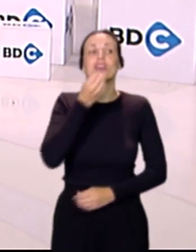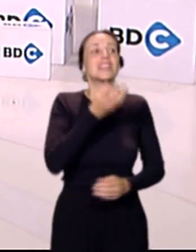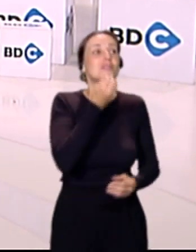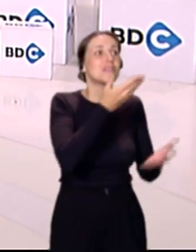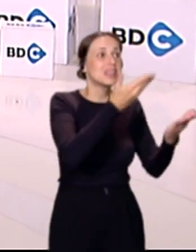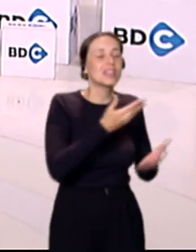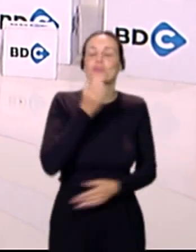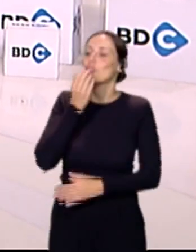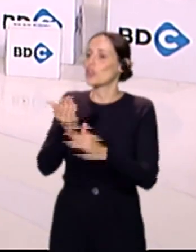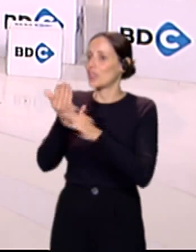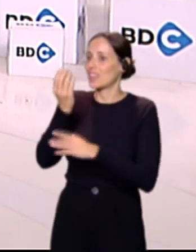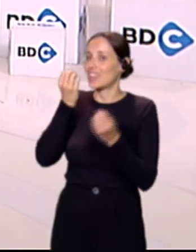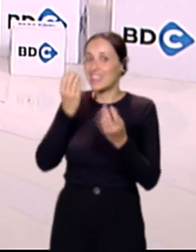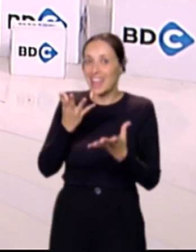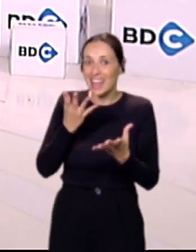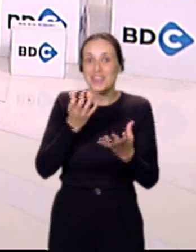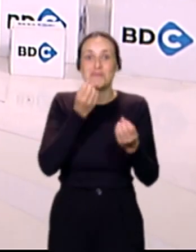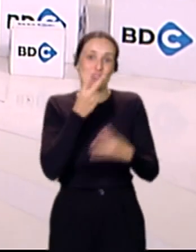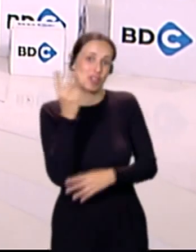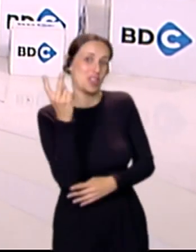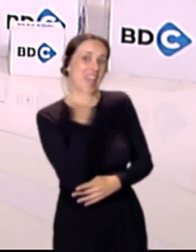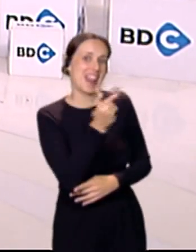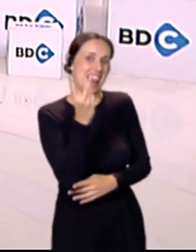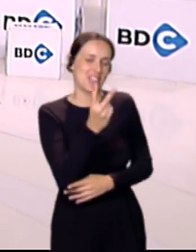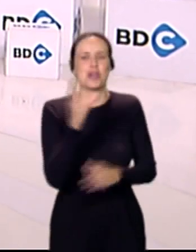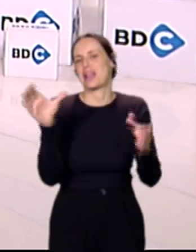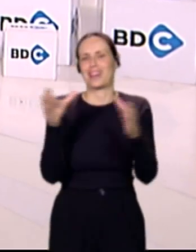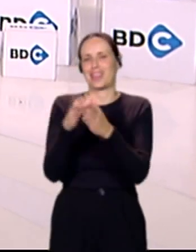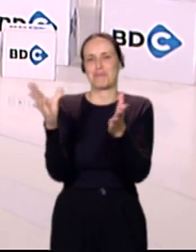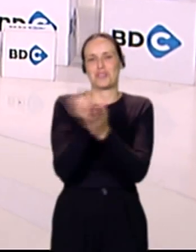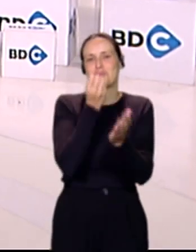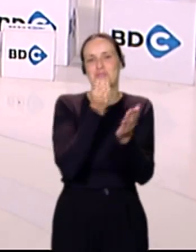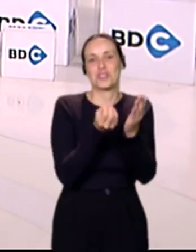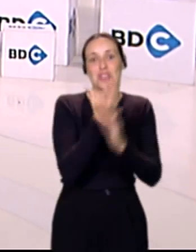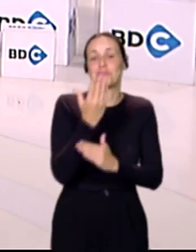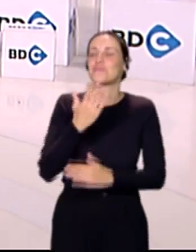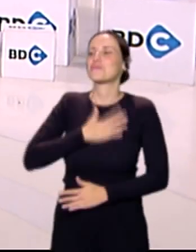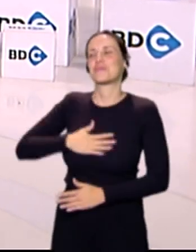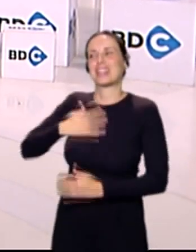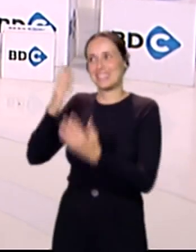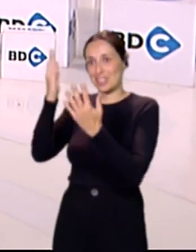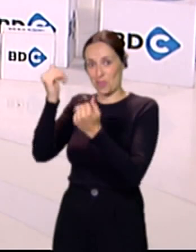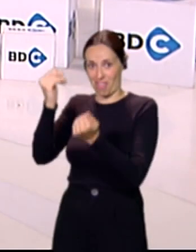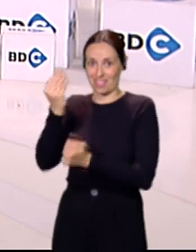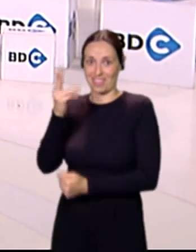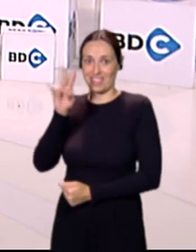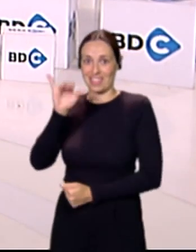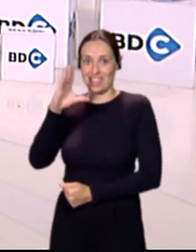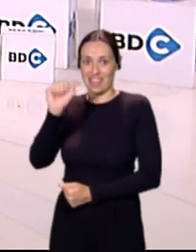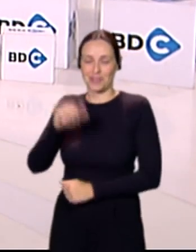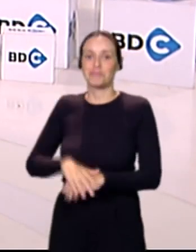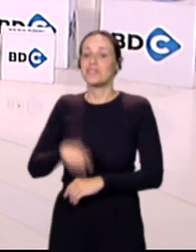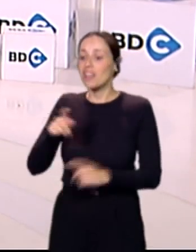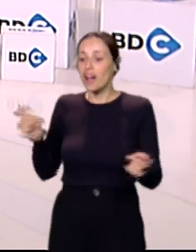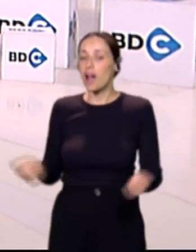Encantada de saludarte. días, Noé y buenos días, Marta y a todo el equipo. Encantada de saludarte, Kika, con esta